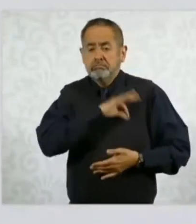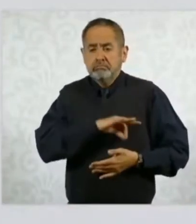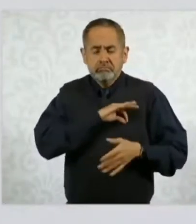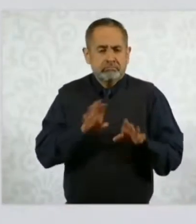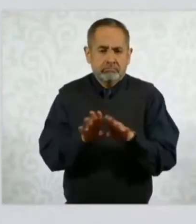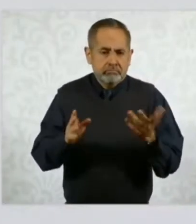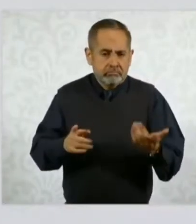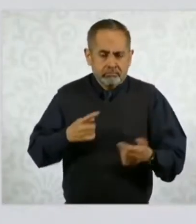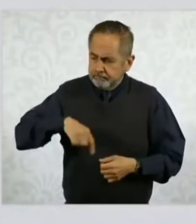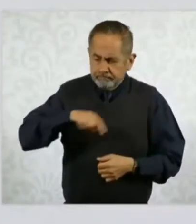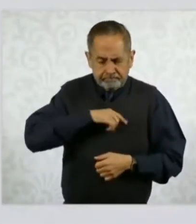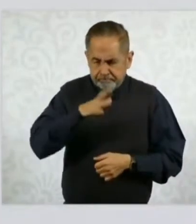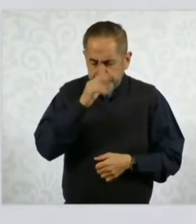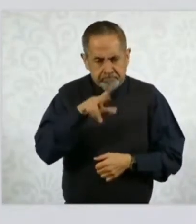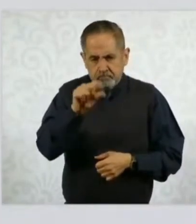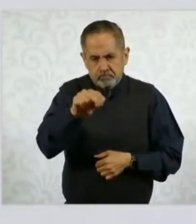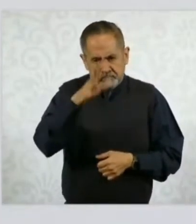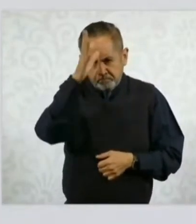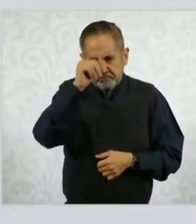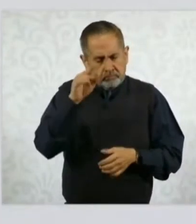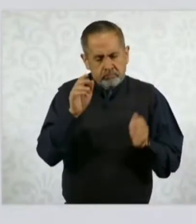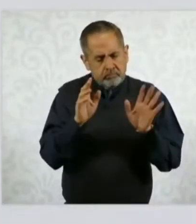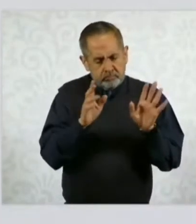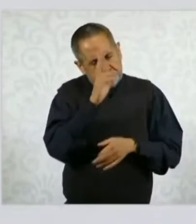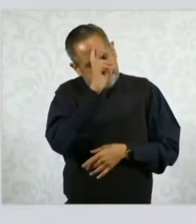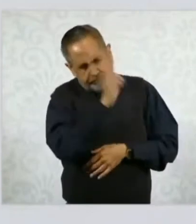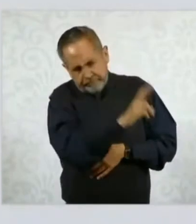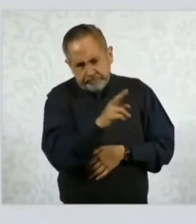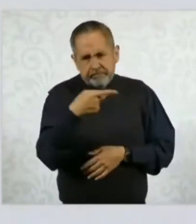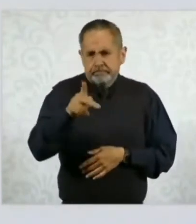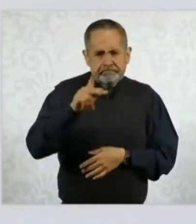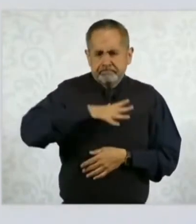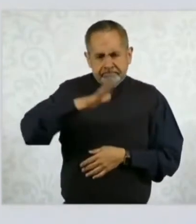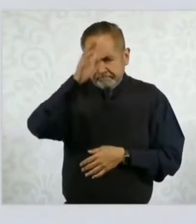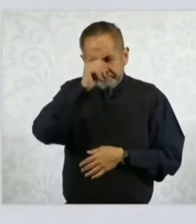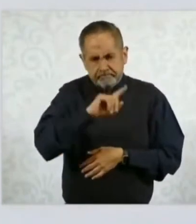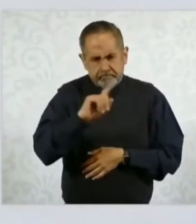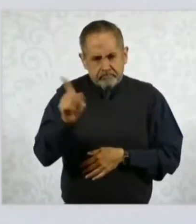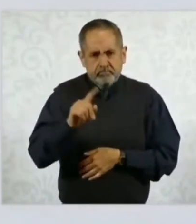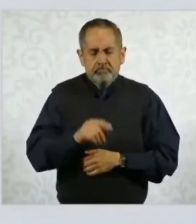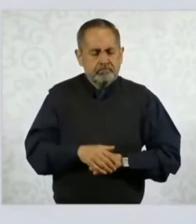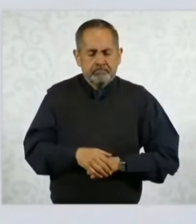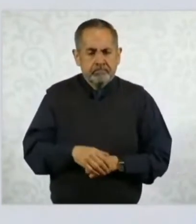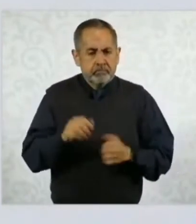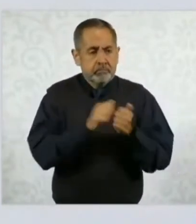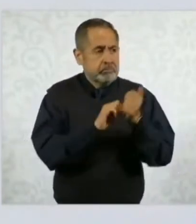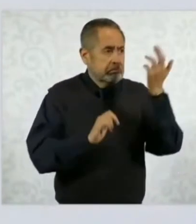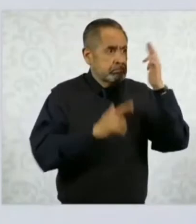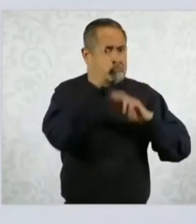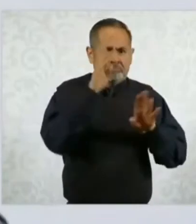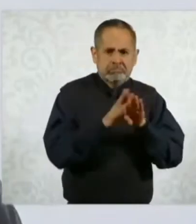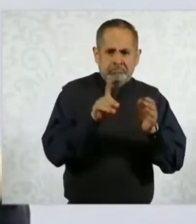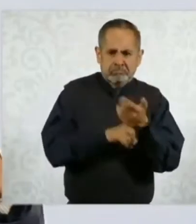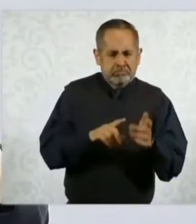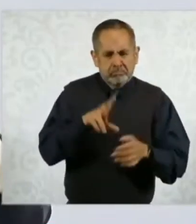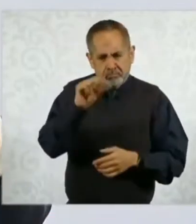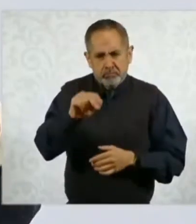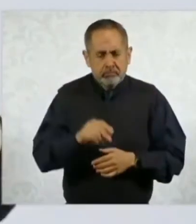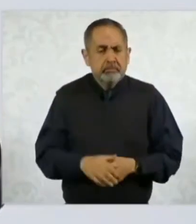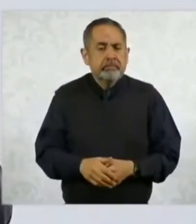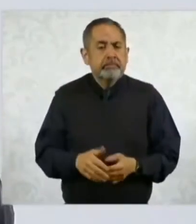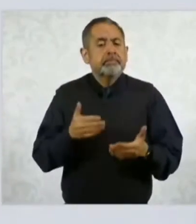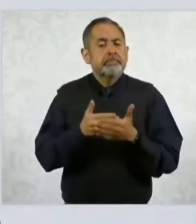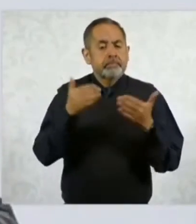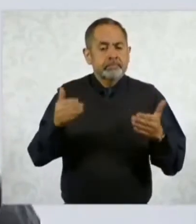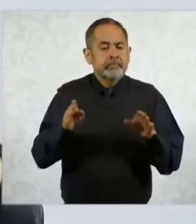Entonces, nosotros no estamos de acuerdo, respetamos evidentemente, pero no estamos de acuerdo con ello. Y ahora nos va a